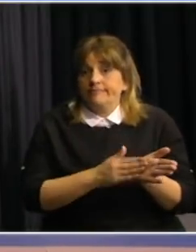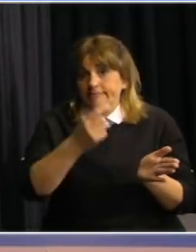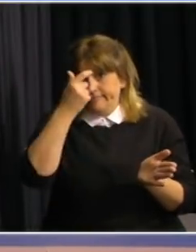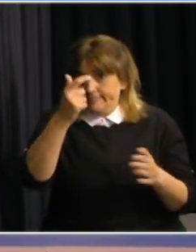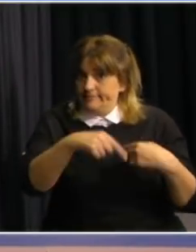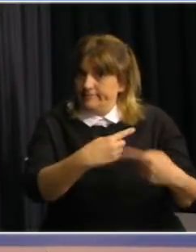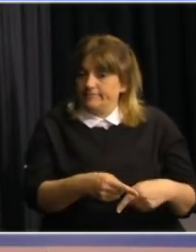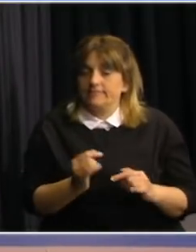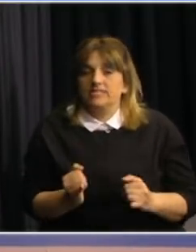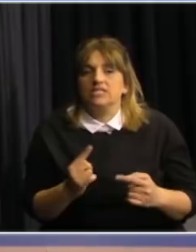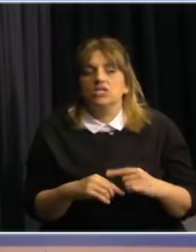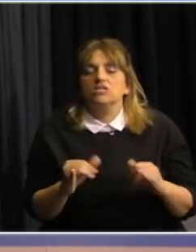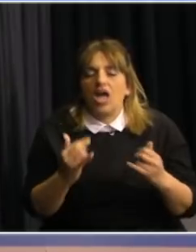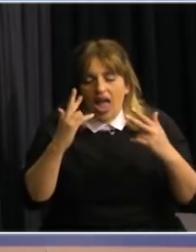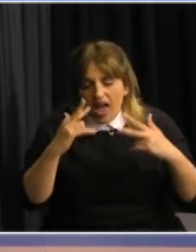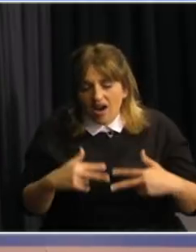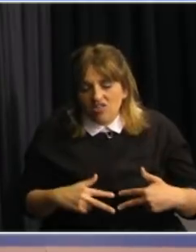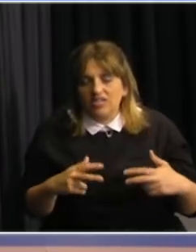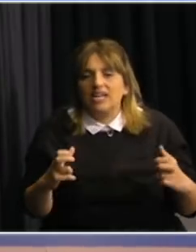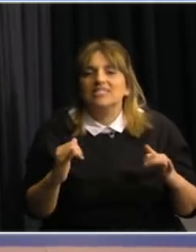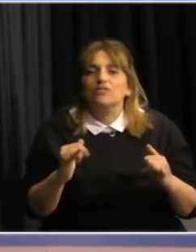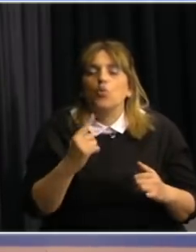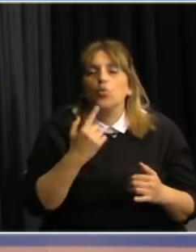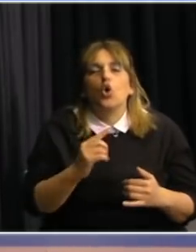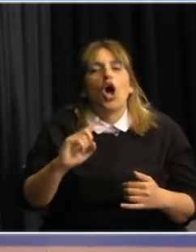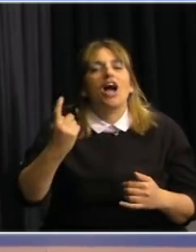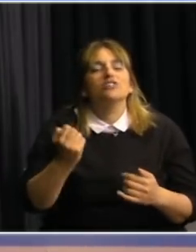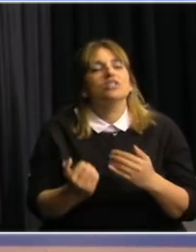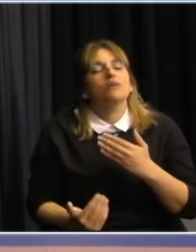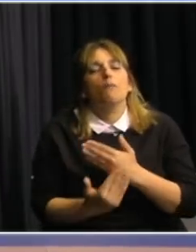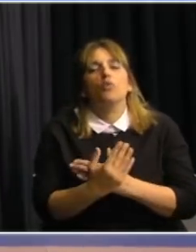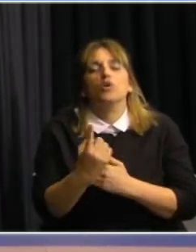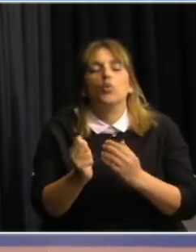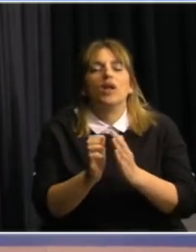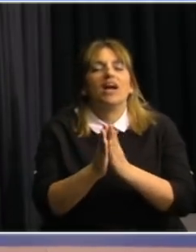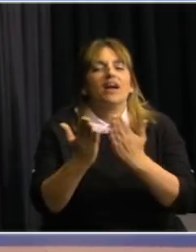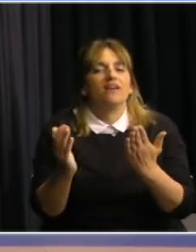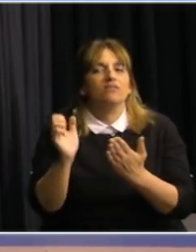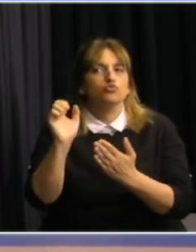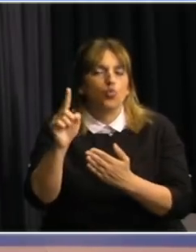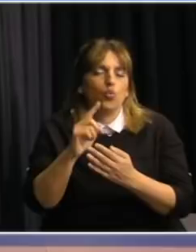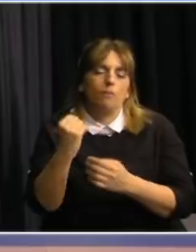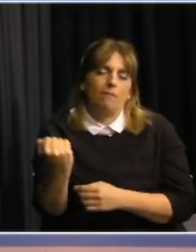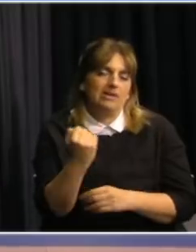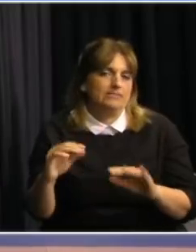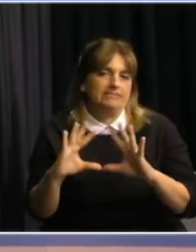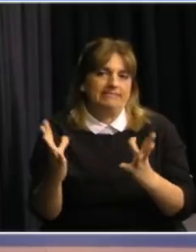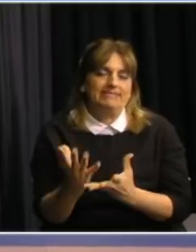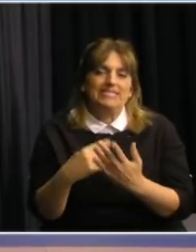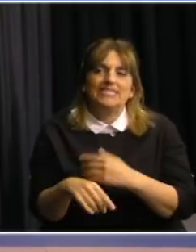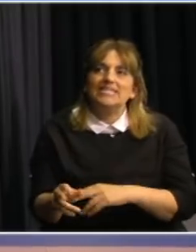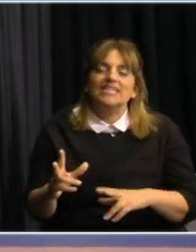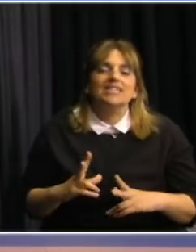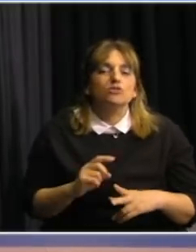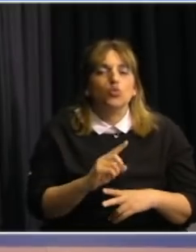de hecho estábamos analizando la evidencia que se publicó ayer en una de las revistas más importantes que es Nature no solamente